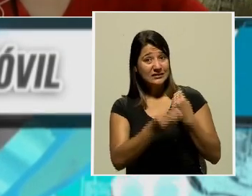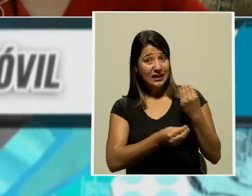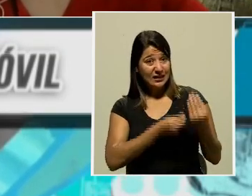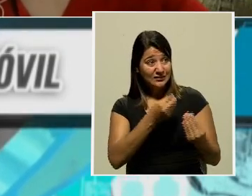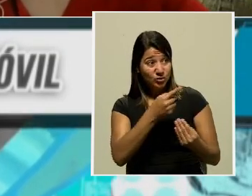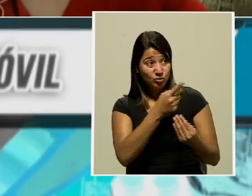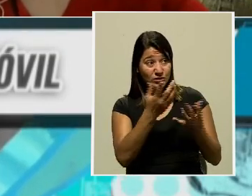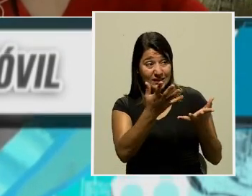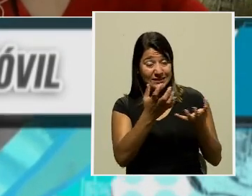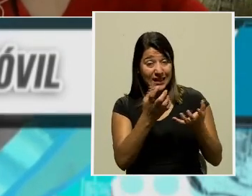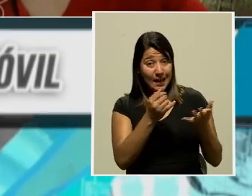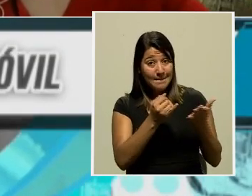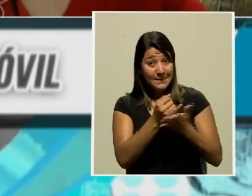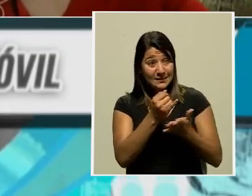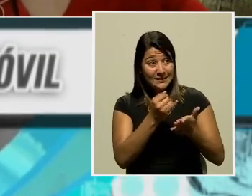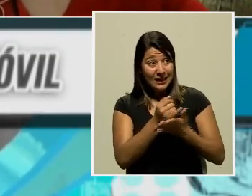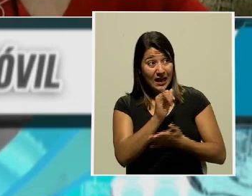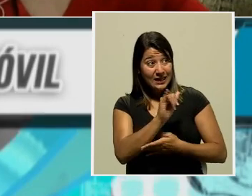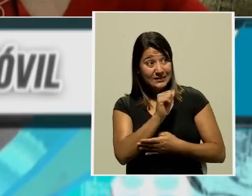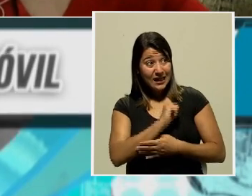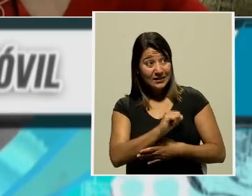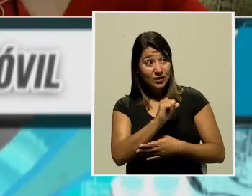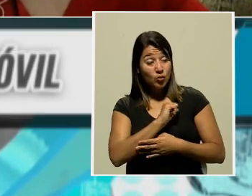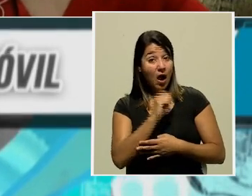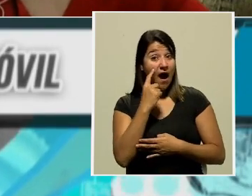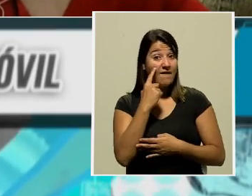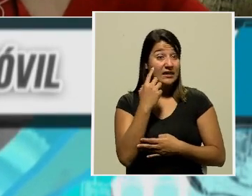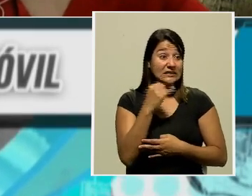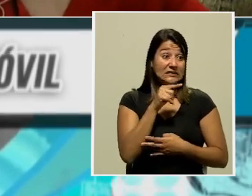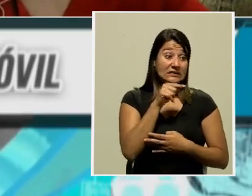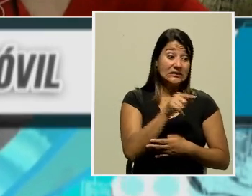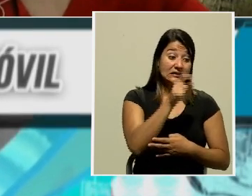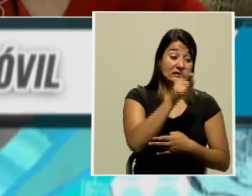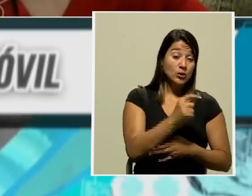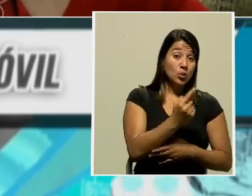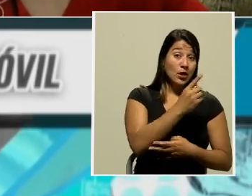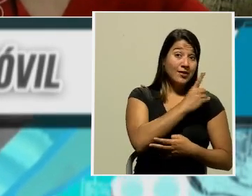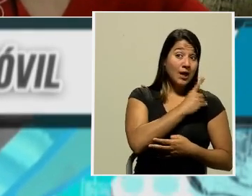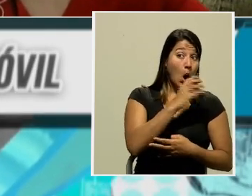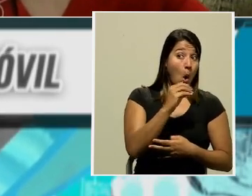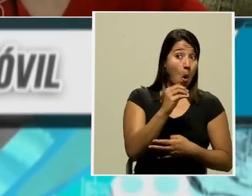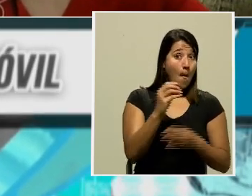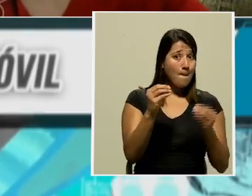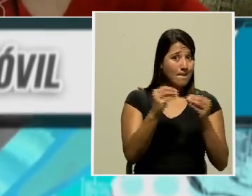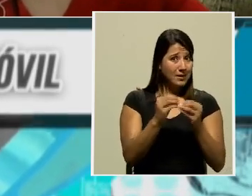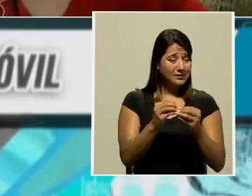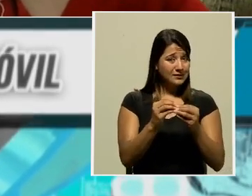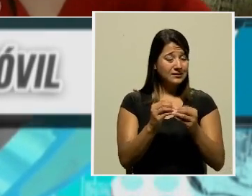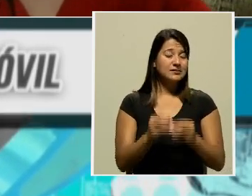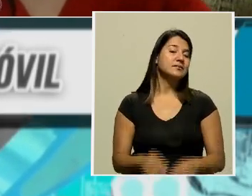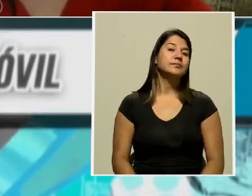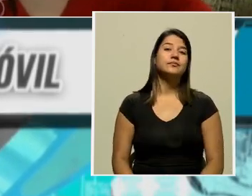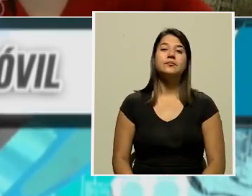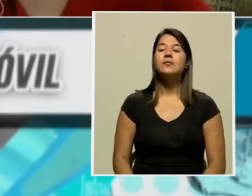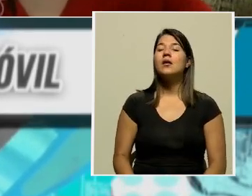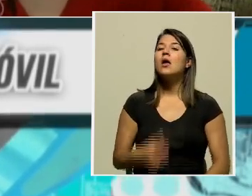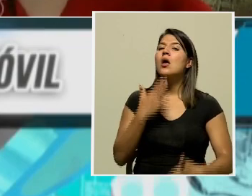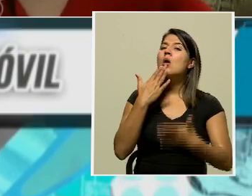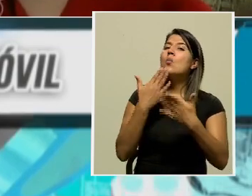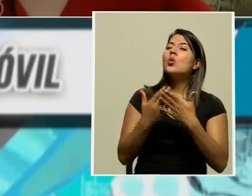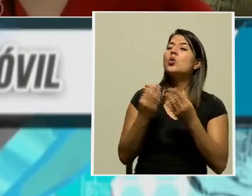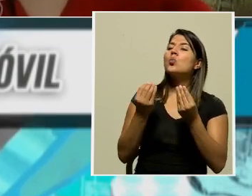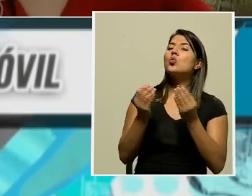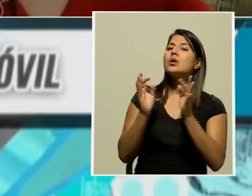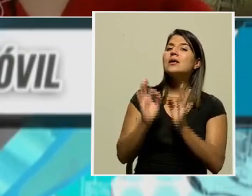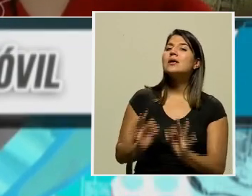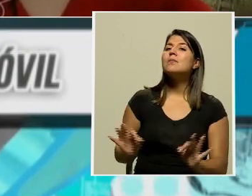investigación para saber si esto no solo se está repitiendo en este centro educativo, sino en otros? Bueno, lo que es muy importante